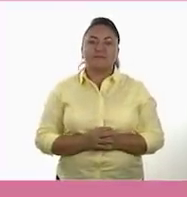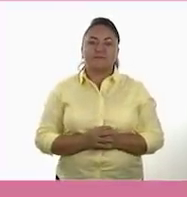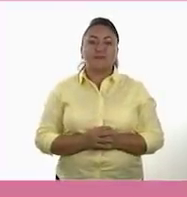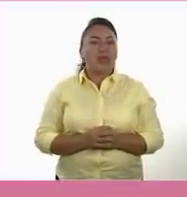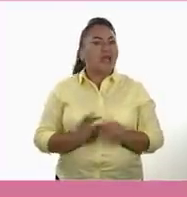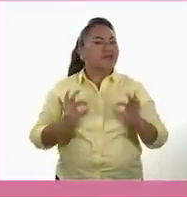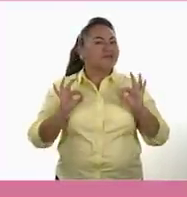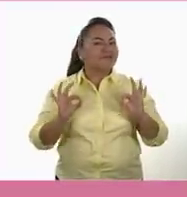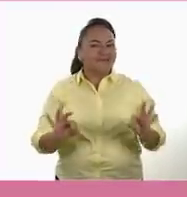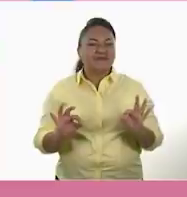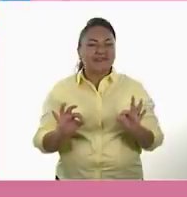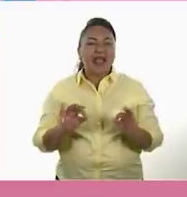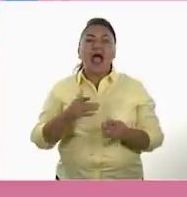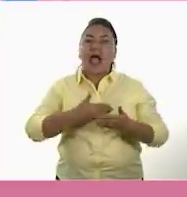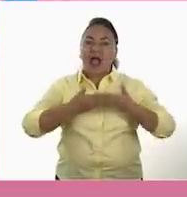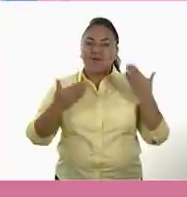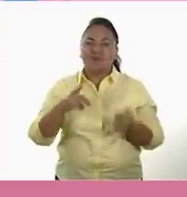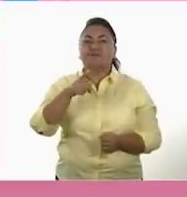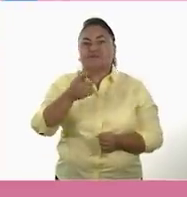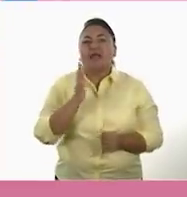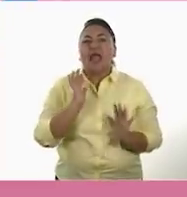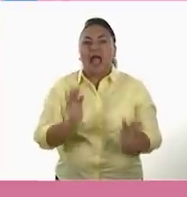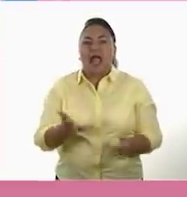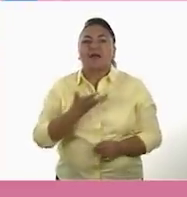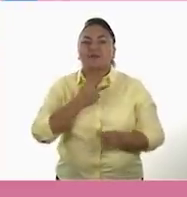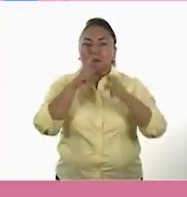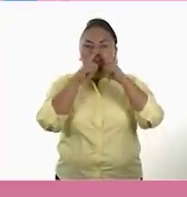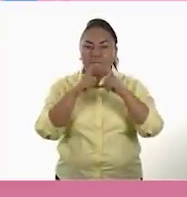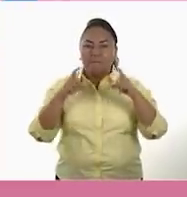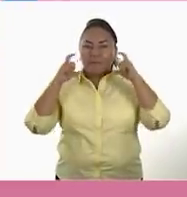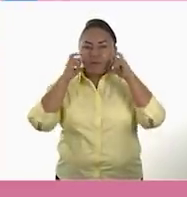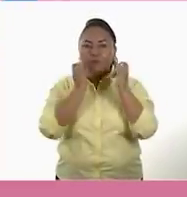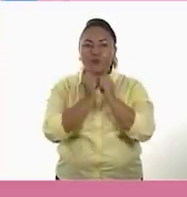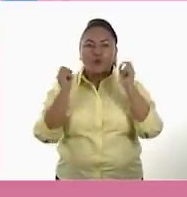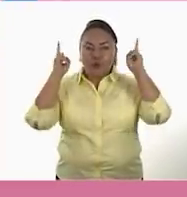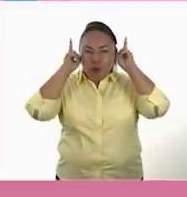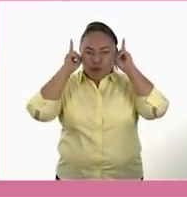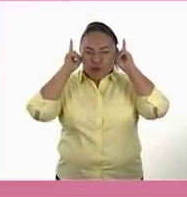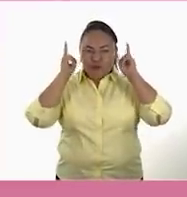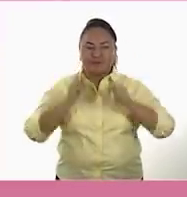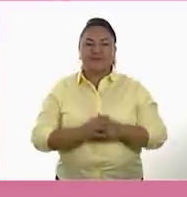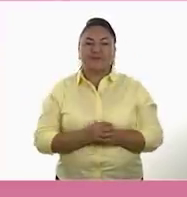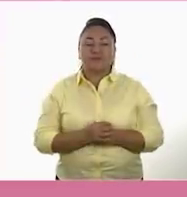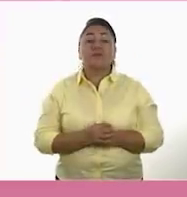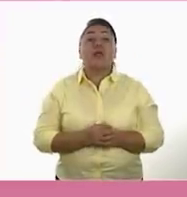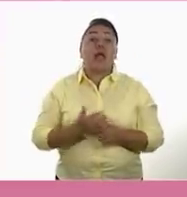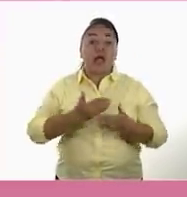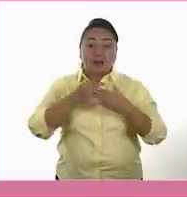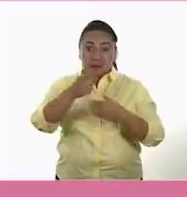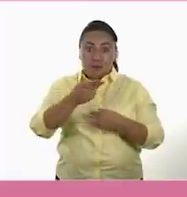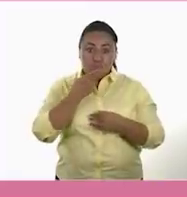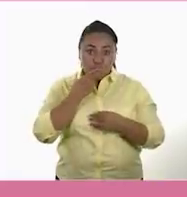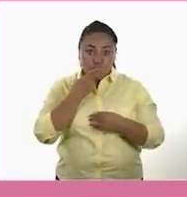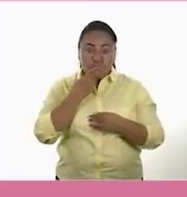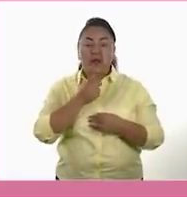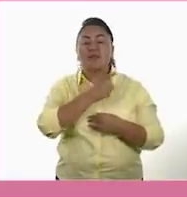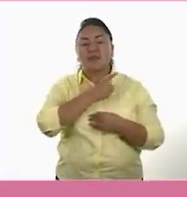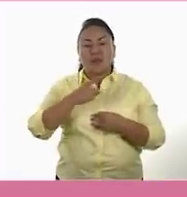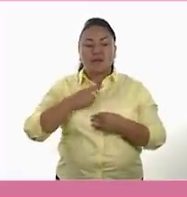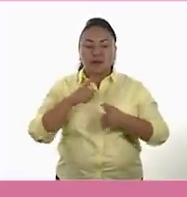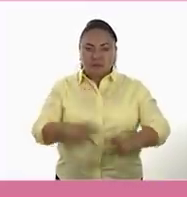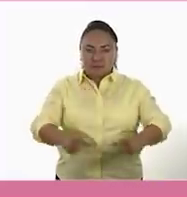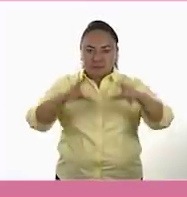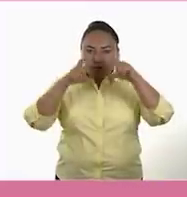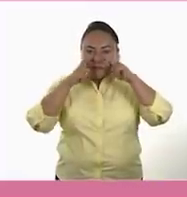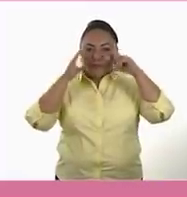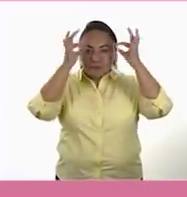¡Listo! Ya tienes un cubrebocas con dos pares de cuerdas. Para colocártelo, deberás amarrar